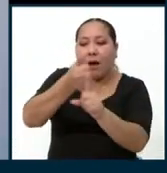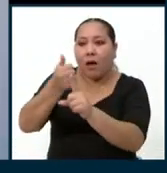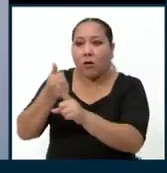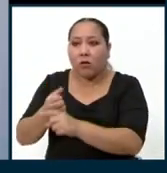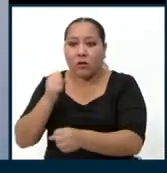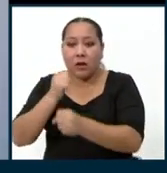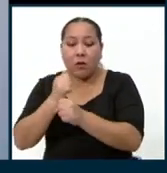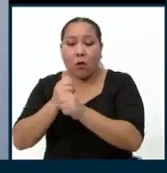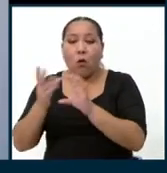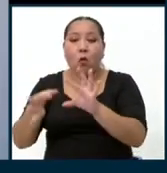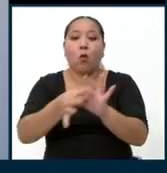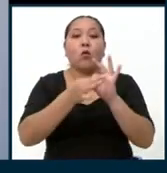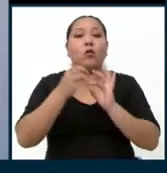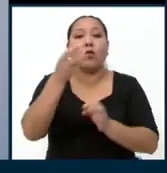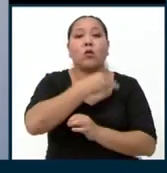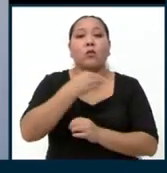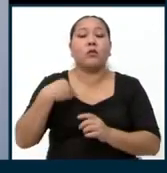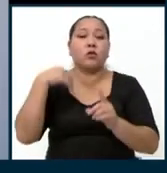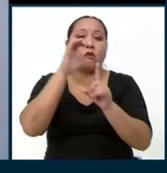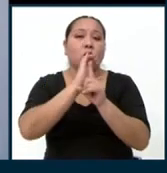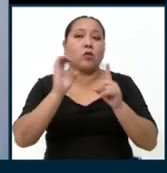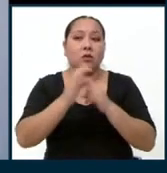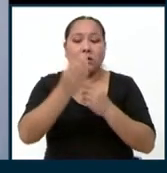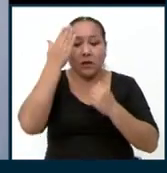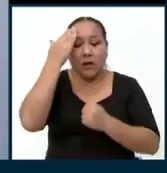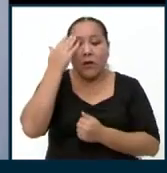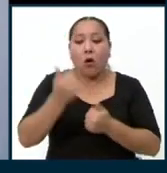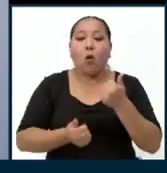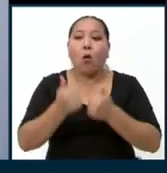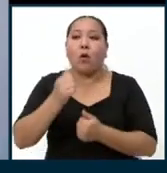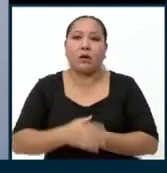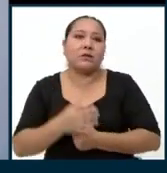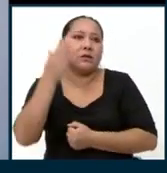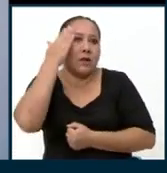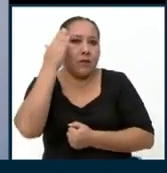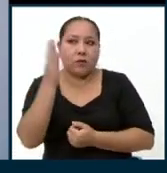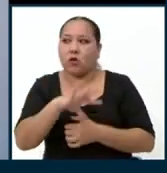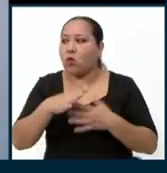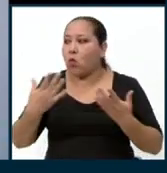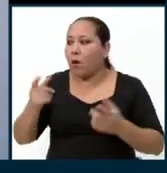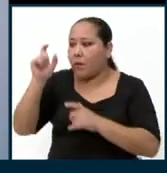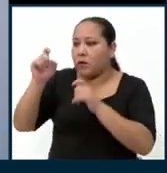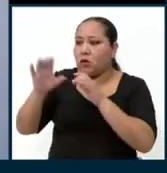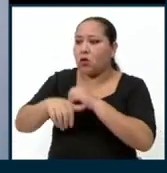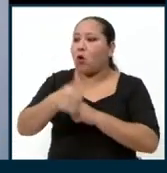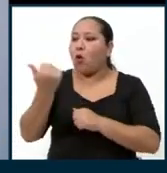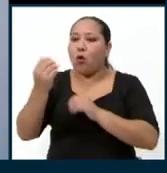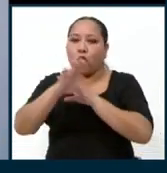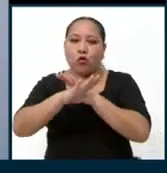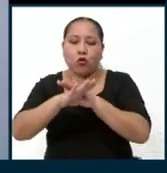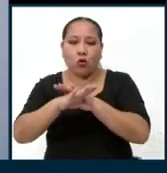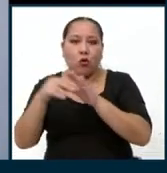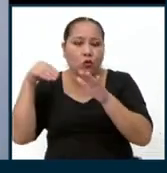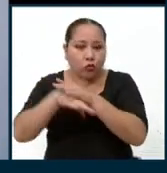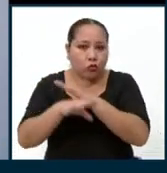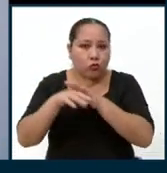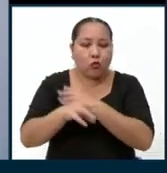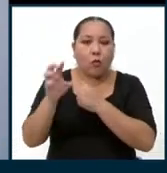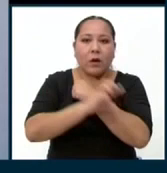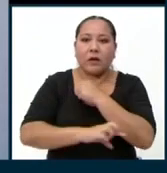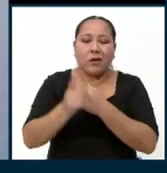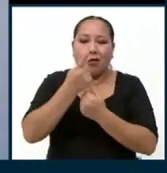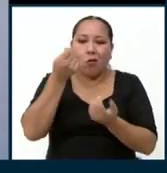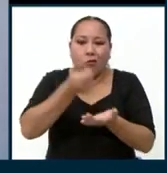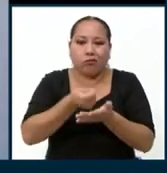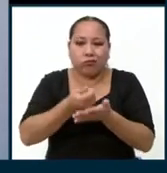Trabajar con el Ministerio de Cultura para saber en sí, sabemos que no vienen extranjeros, que no vienen, que no tienen, que no producen. Entonces sería